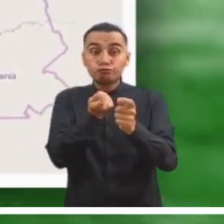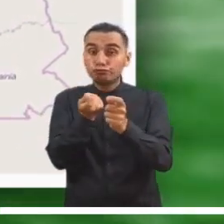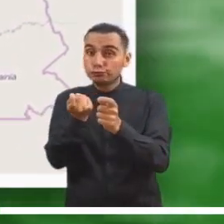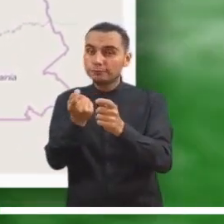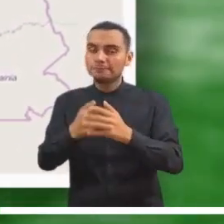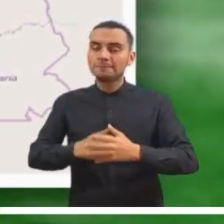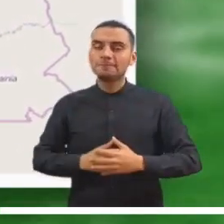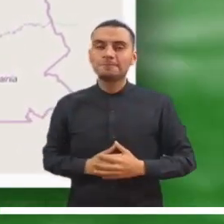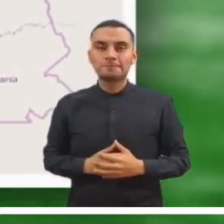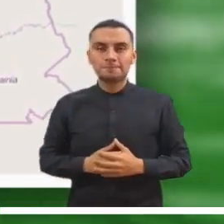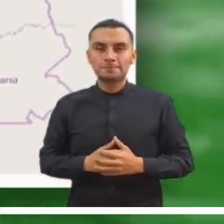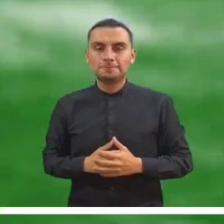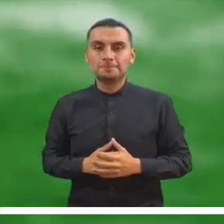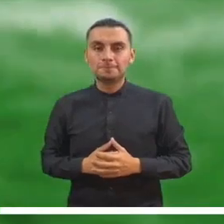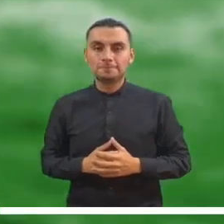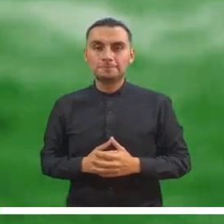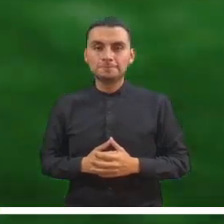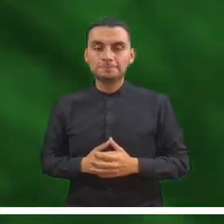ribereñas.